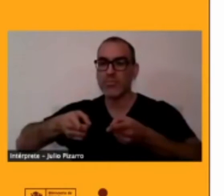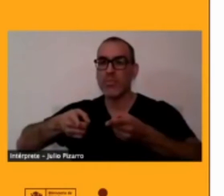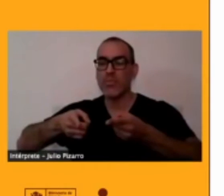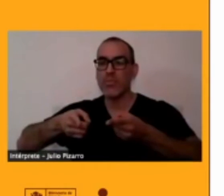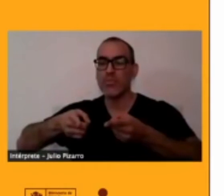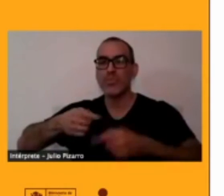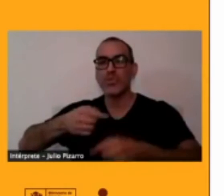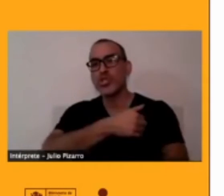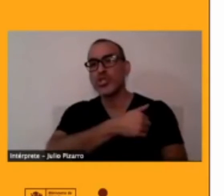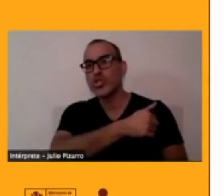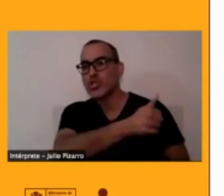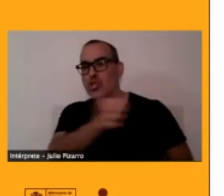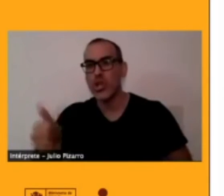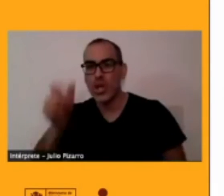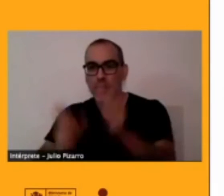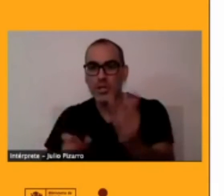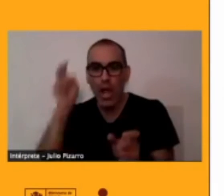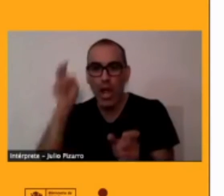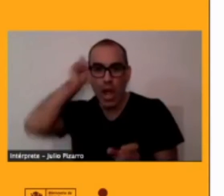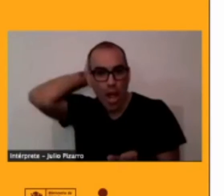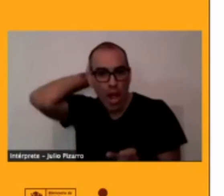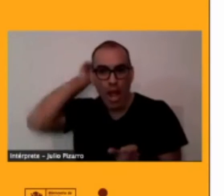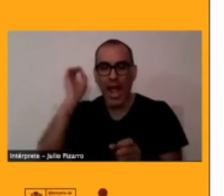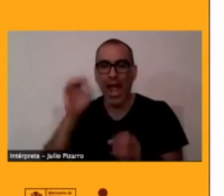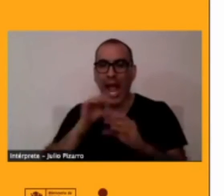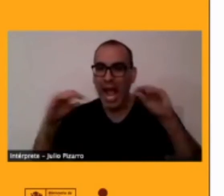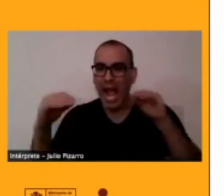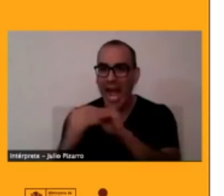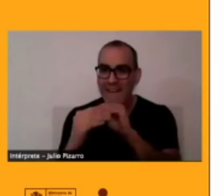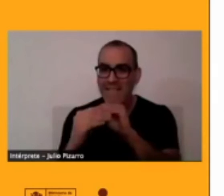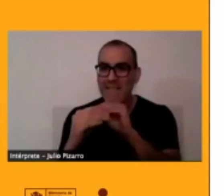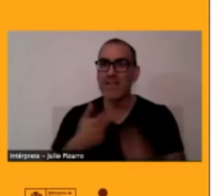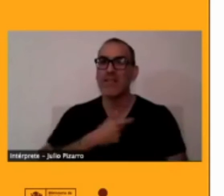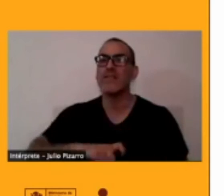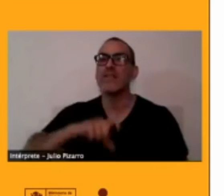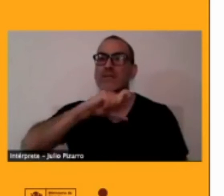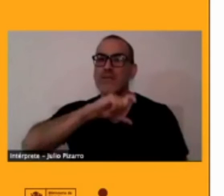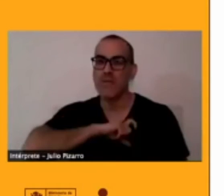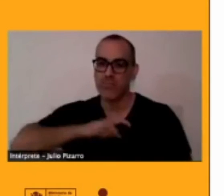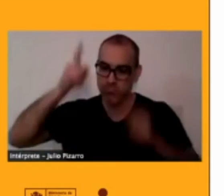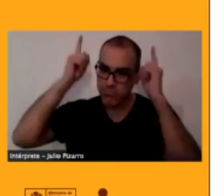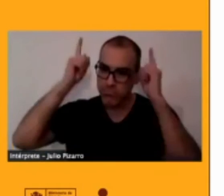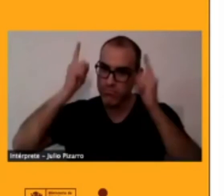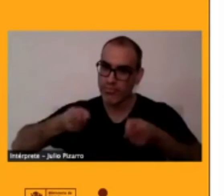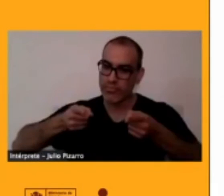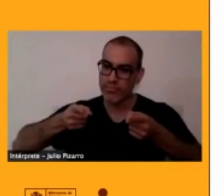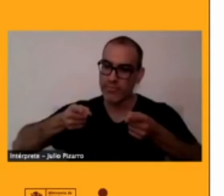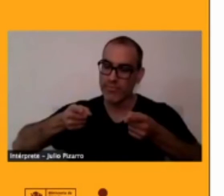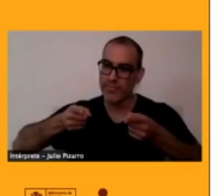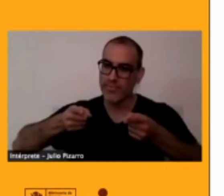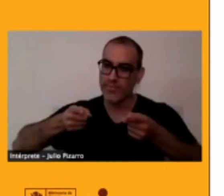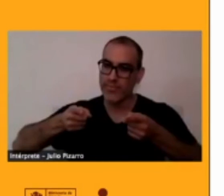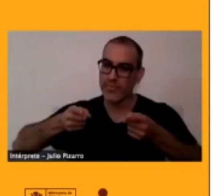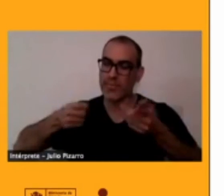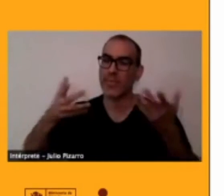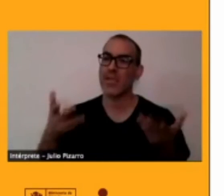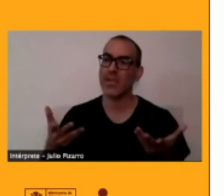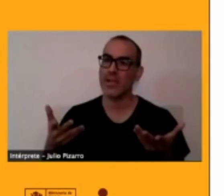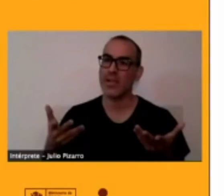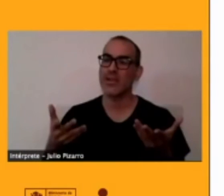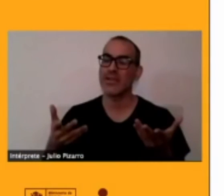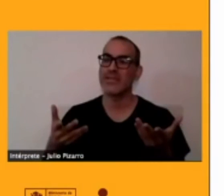sus colonias hablen español. Y desde ahí en adelante, el español se enseñó, o el castellano, de manera